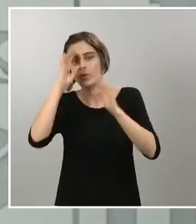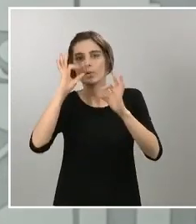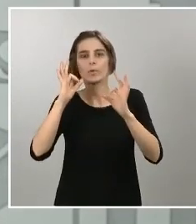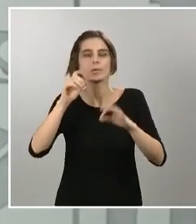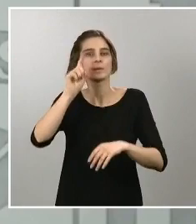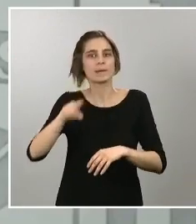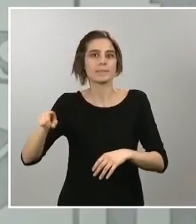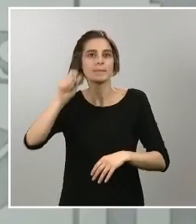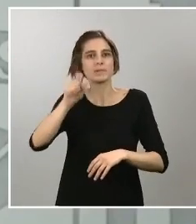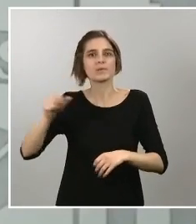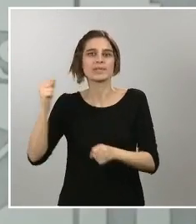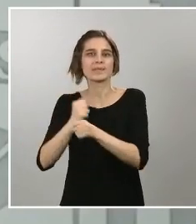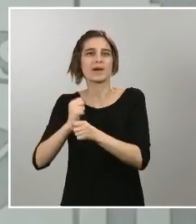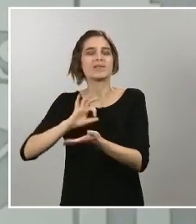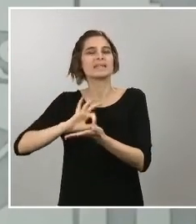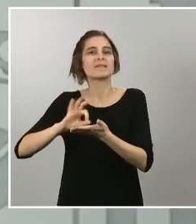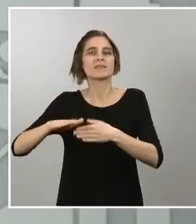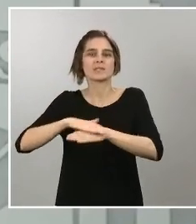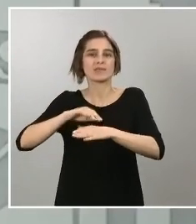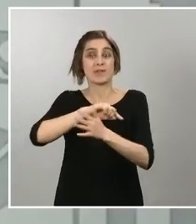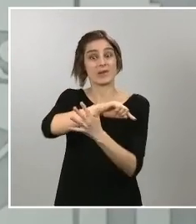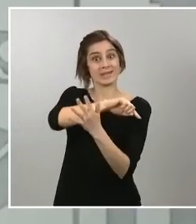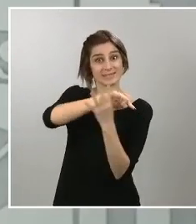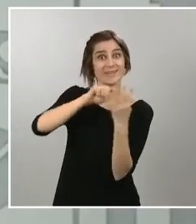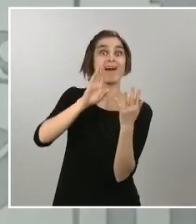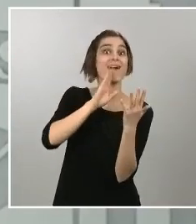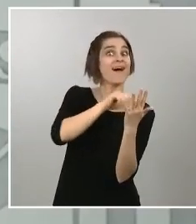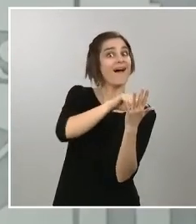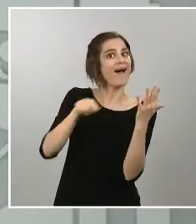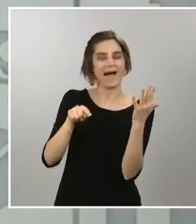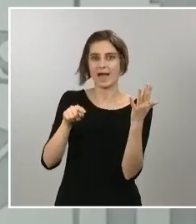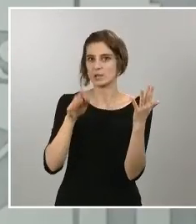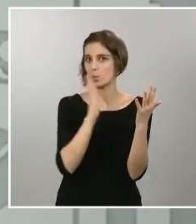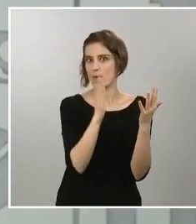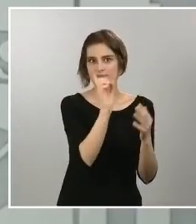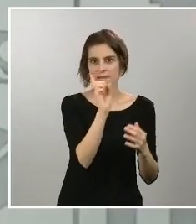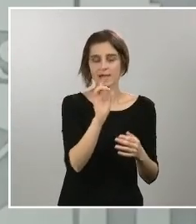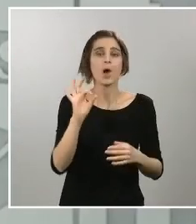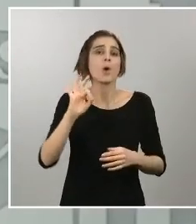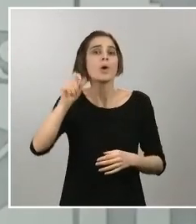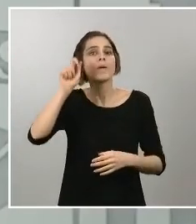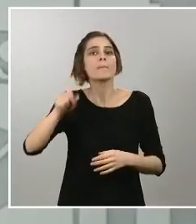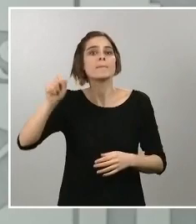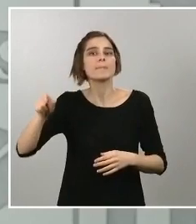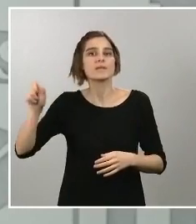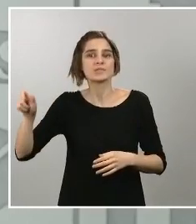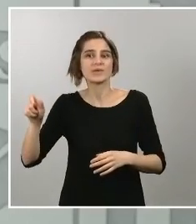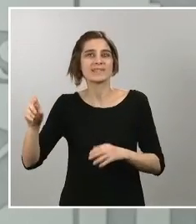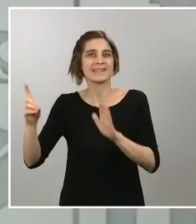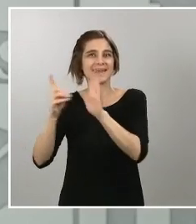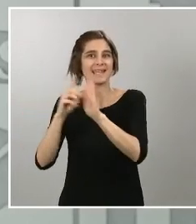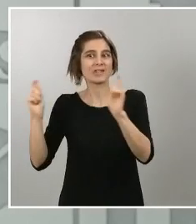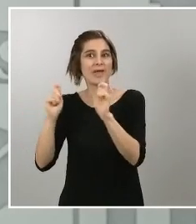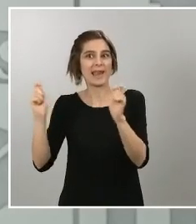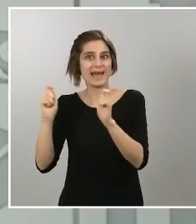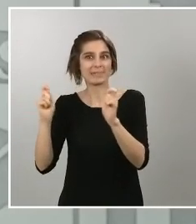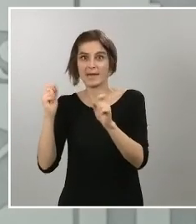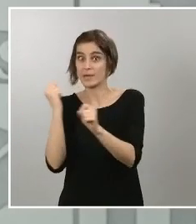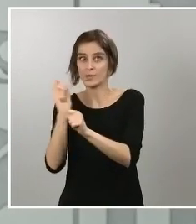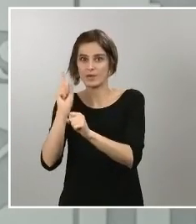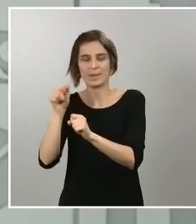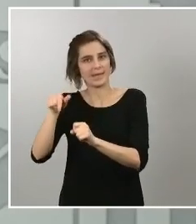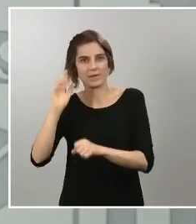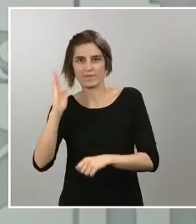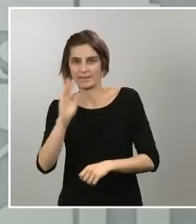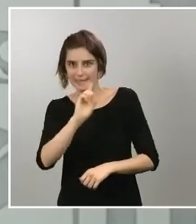Tampoco a aquellos que ya estaban excluidos por motivo del decreto de alarma. Porque estamos cada vez más cerca